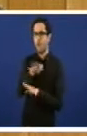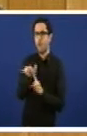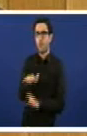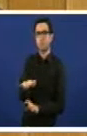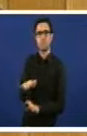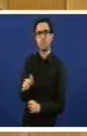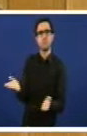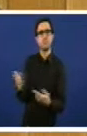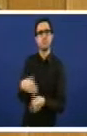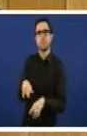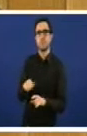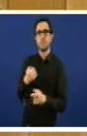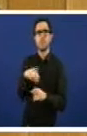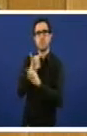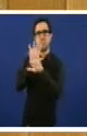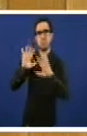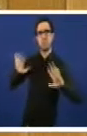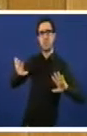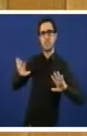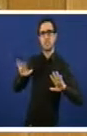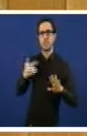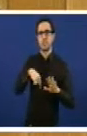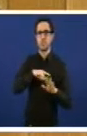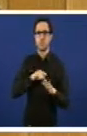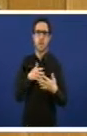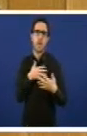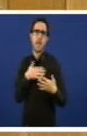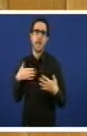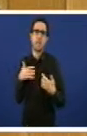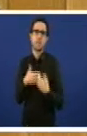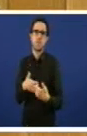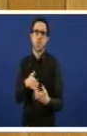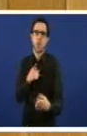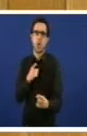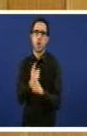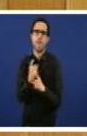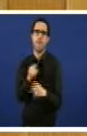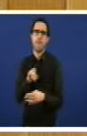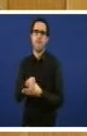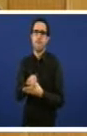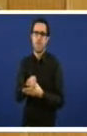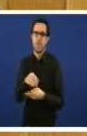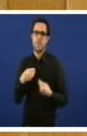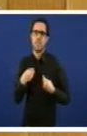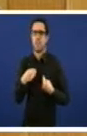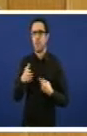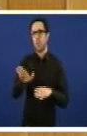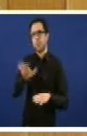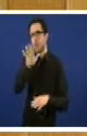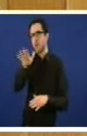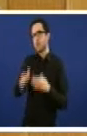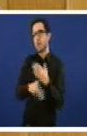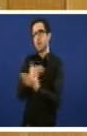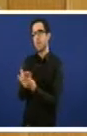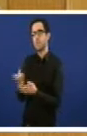loitar contra a fraude sanitaria O BNG quere loitar contra o uso responsable da sanidade Por eso lhes pedimos que